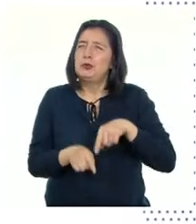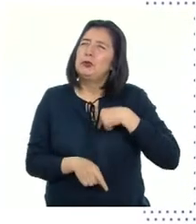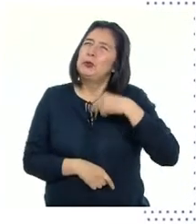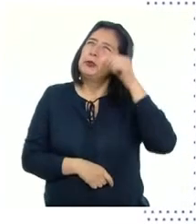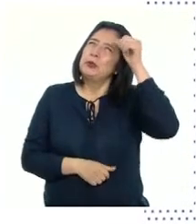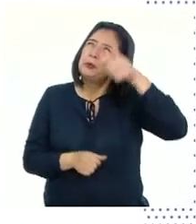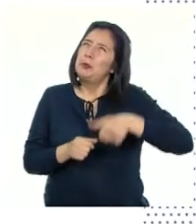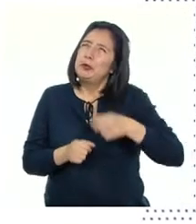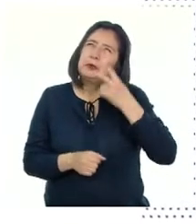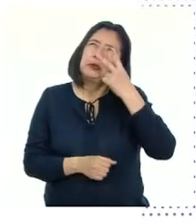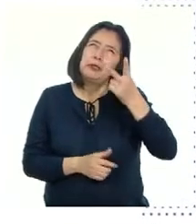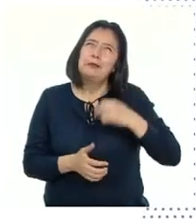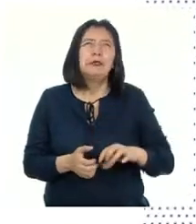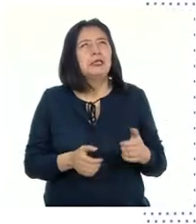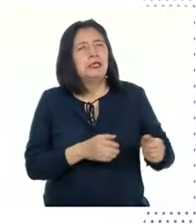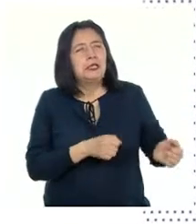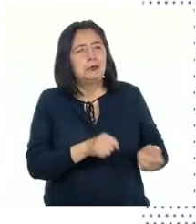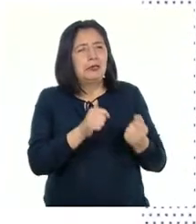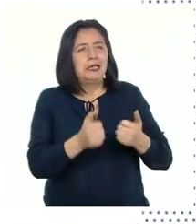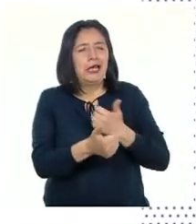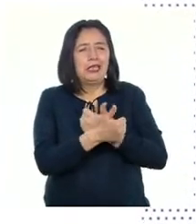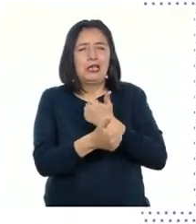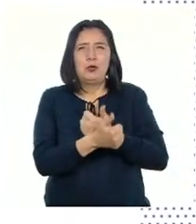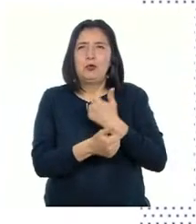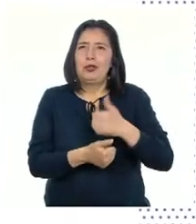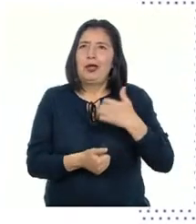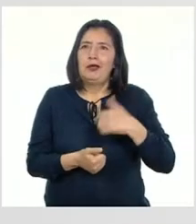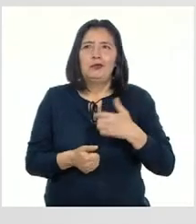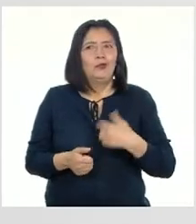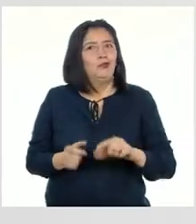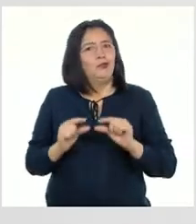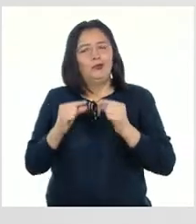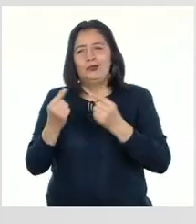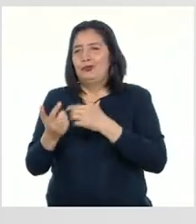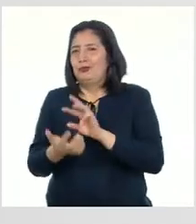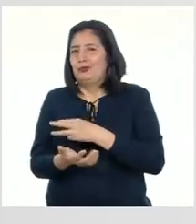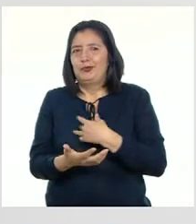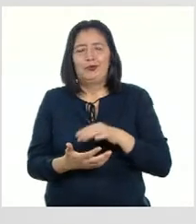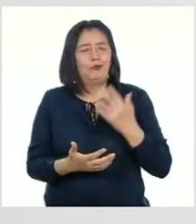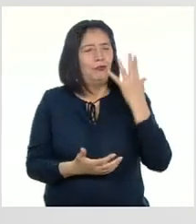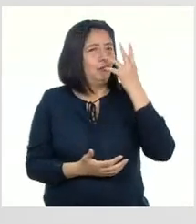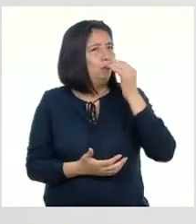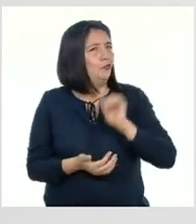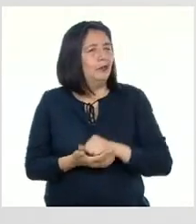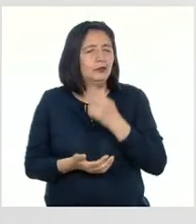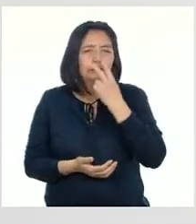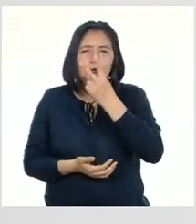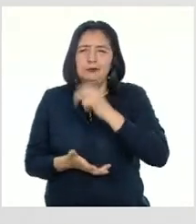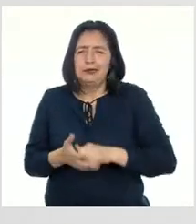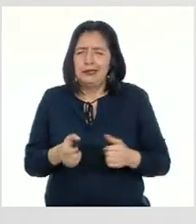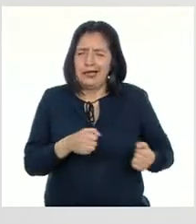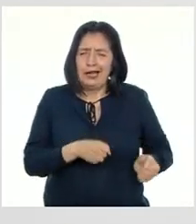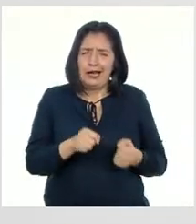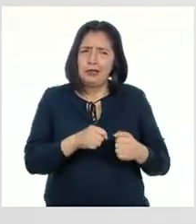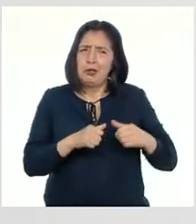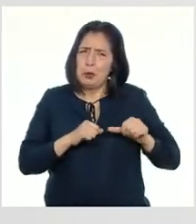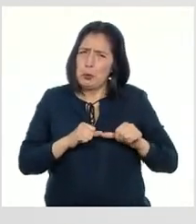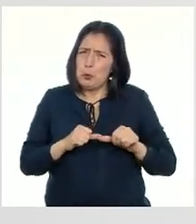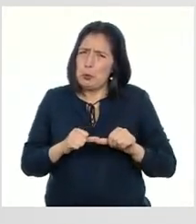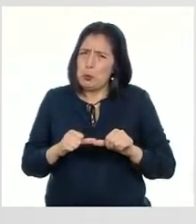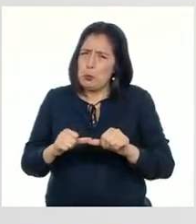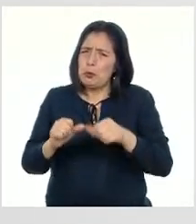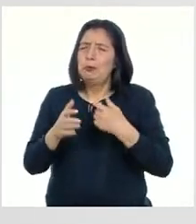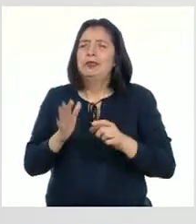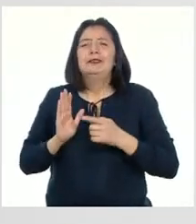yo recuerdo que vi el carnaval ayacuchano Ah, las comparras eran preciosas Como ves, Patti, los carnavales han sobrevivido porque